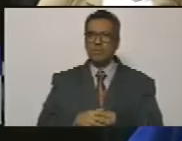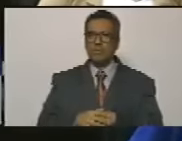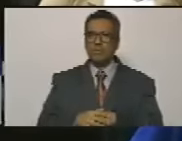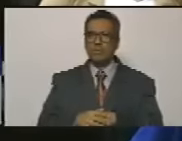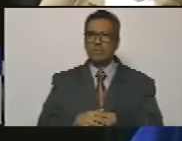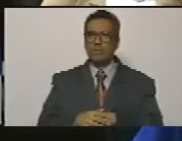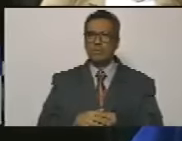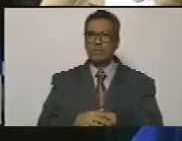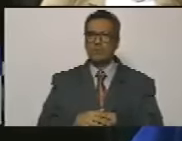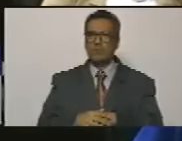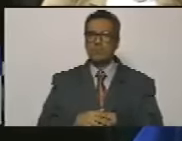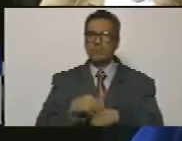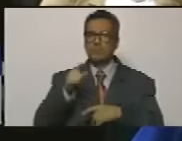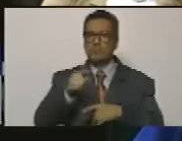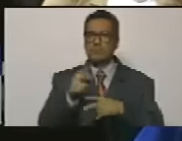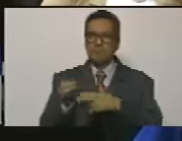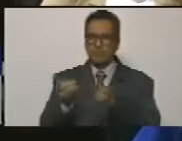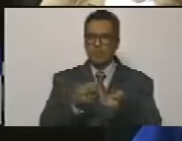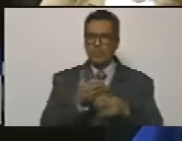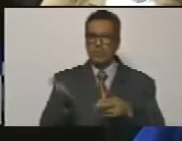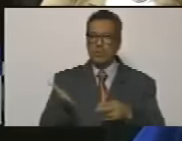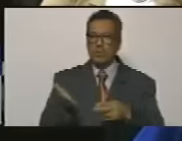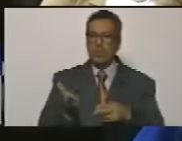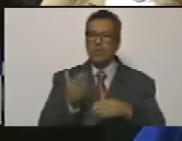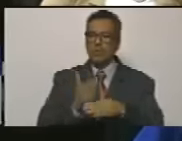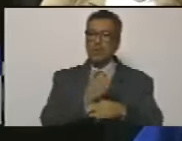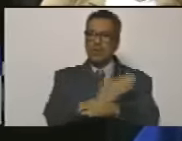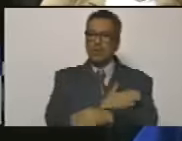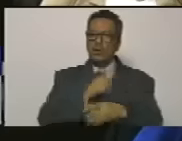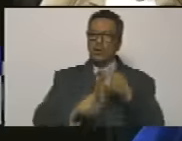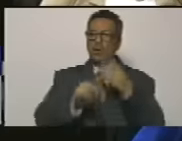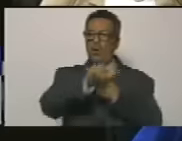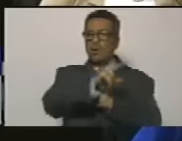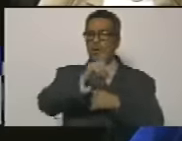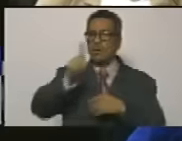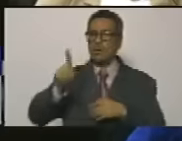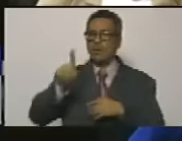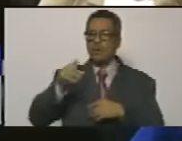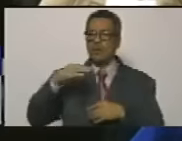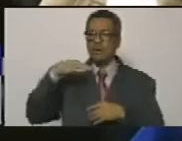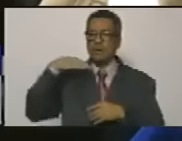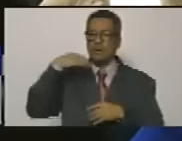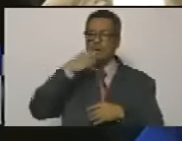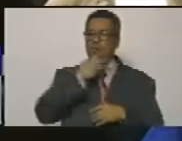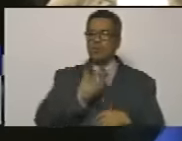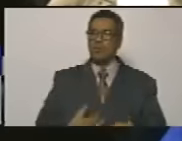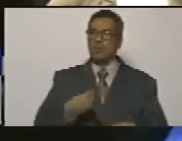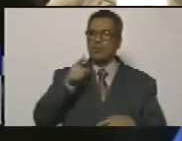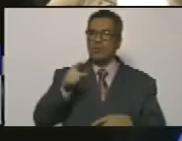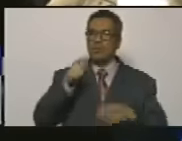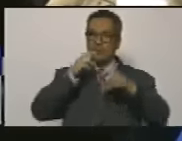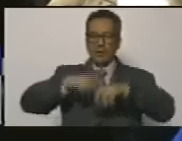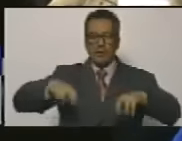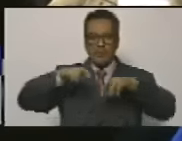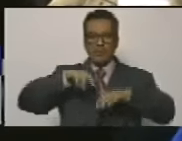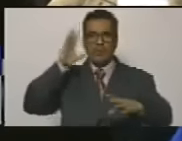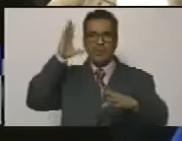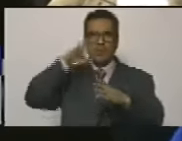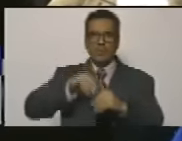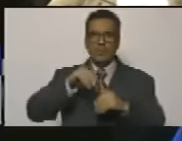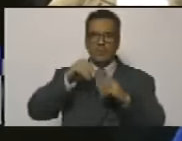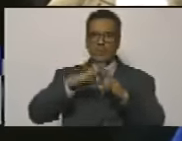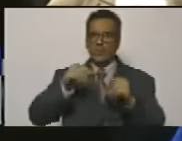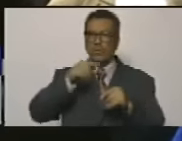te invito antes del 31 de diciembre para analizar los resultados del